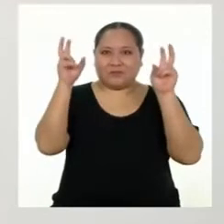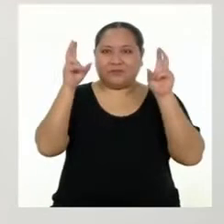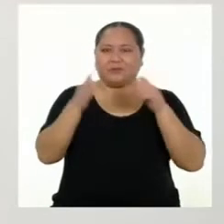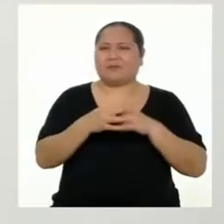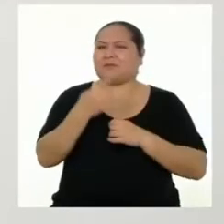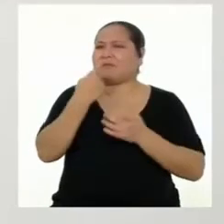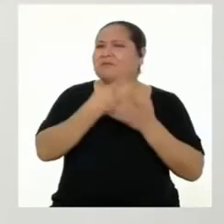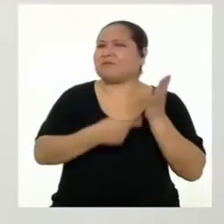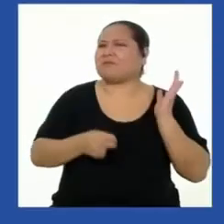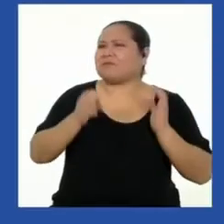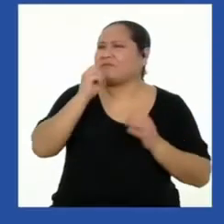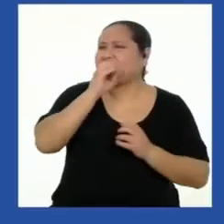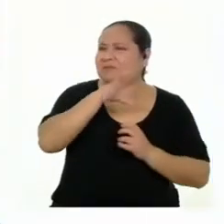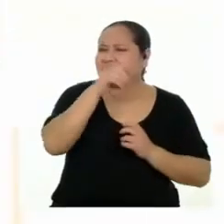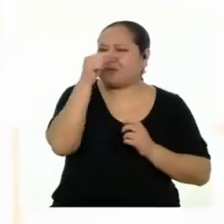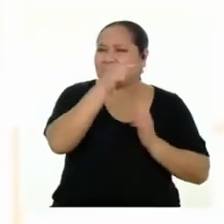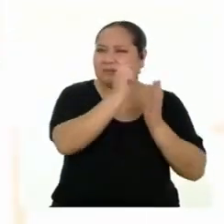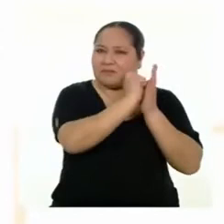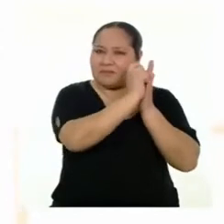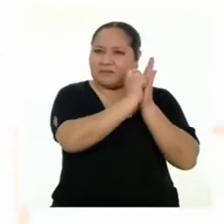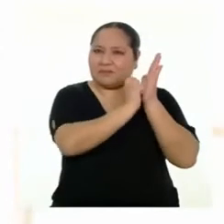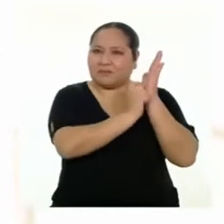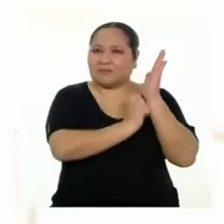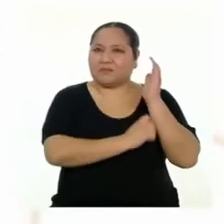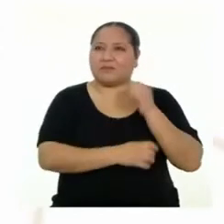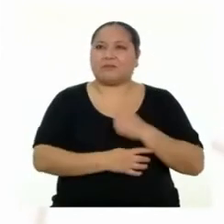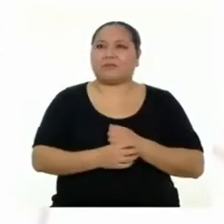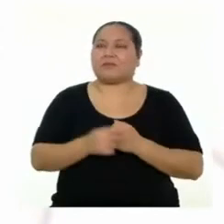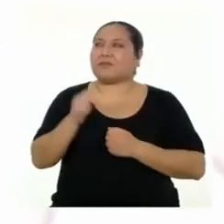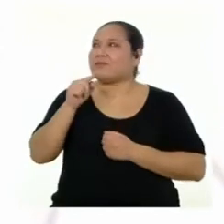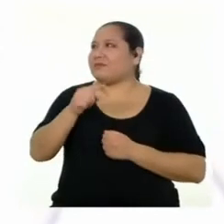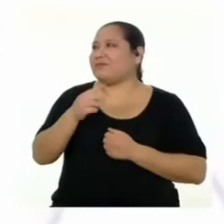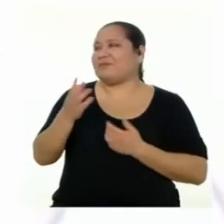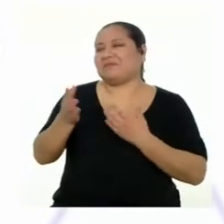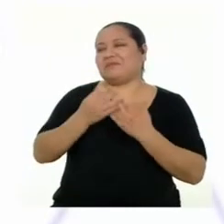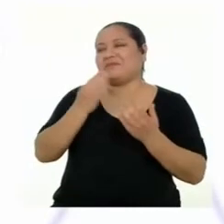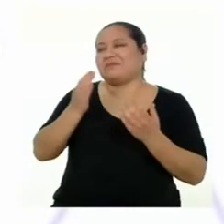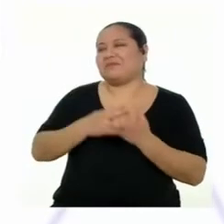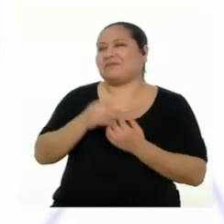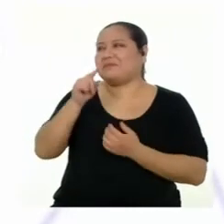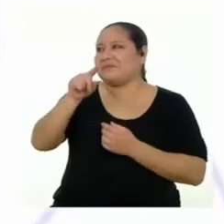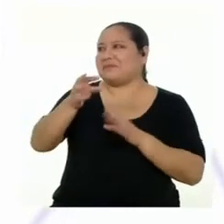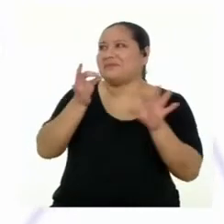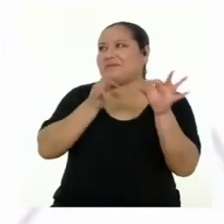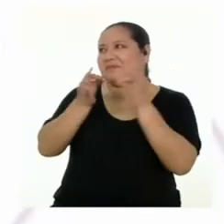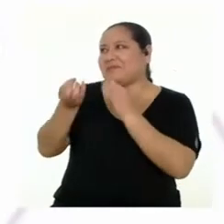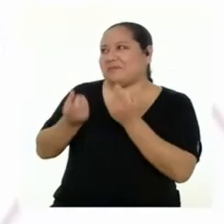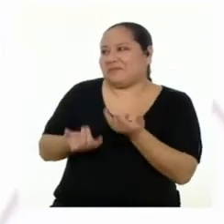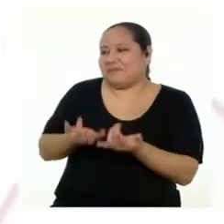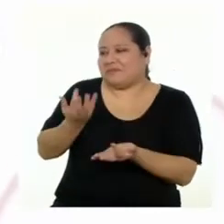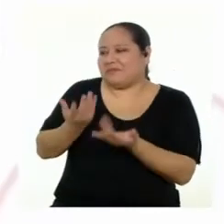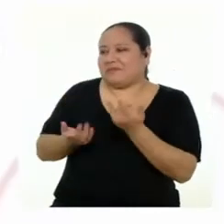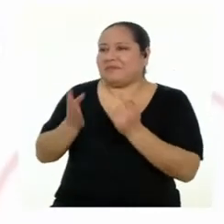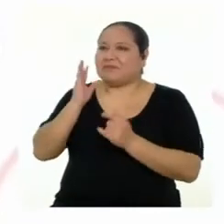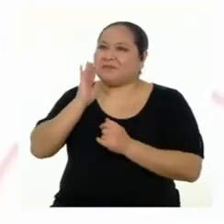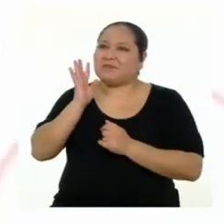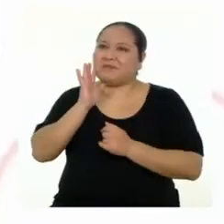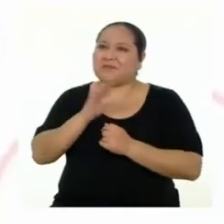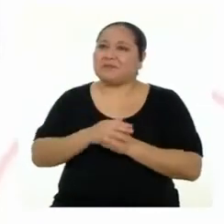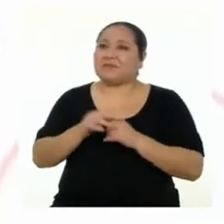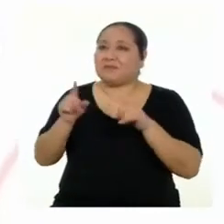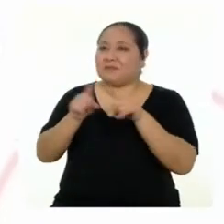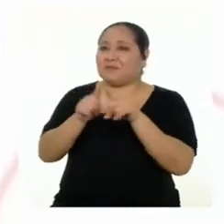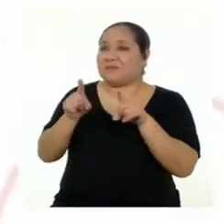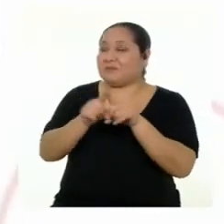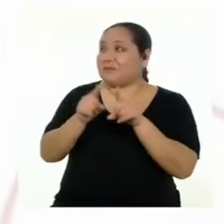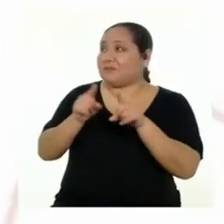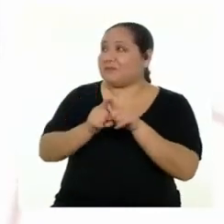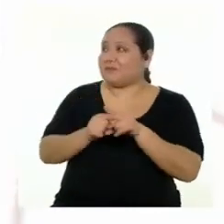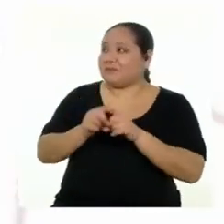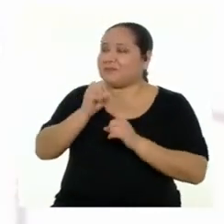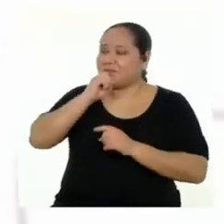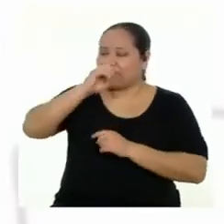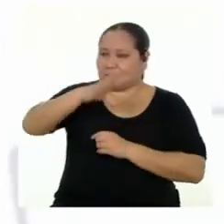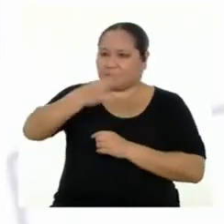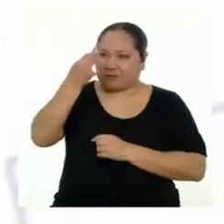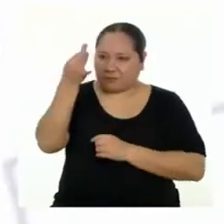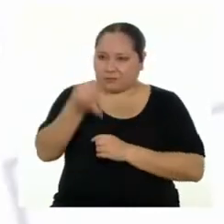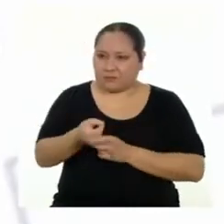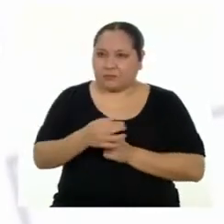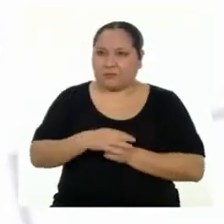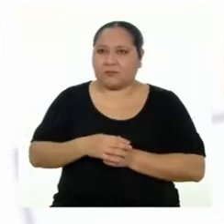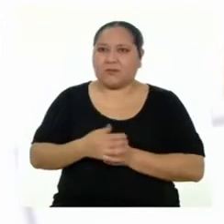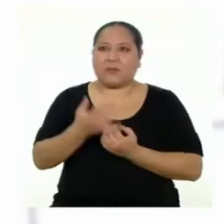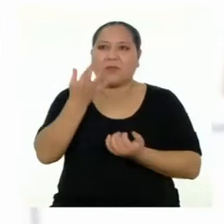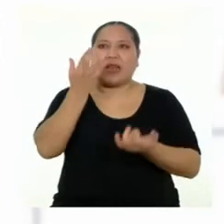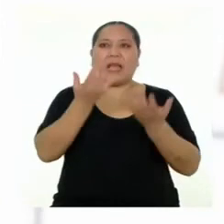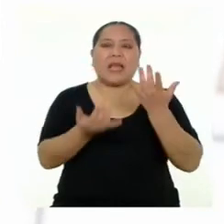¿de qué tratará el texto? Fácil. Sobre la quema de basura. Pero además lo dice con convencimiento.